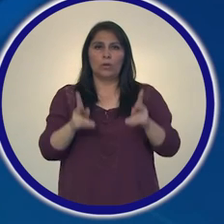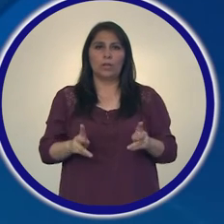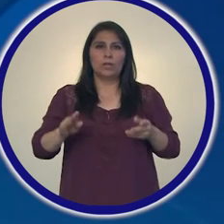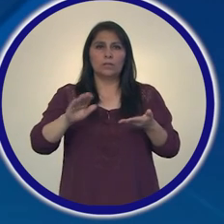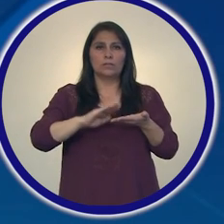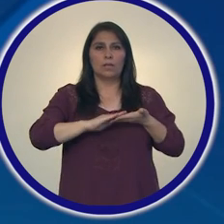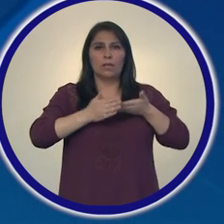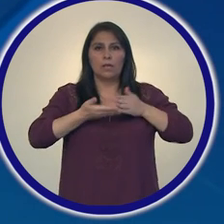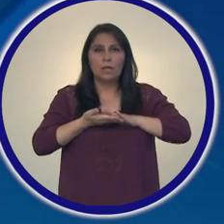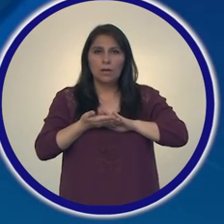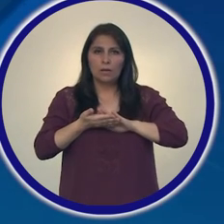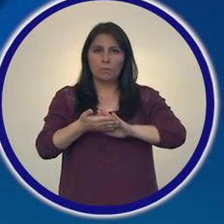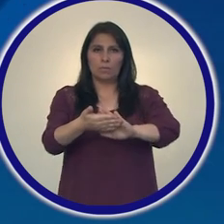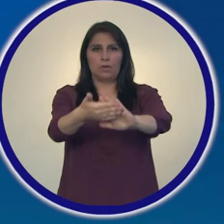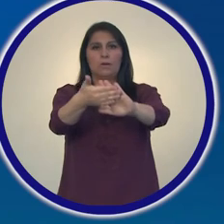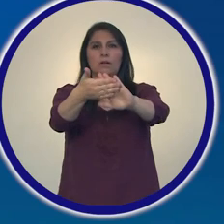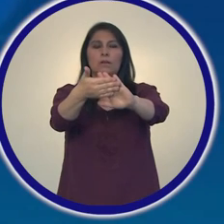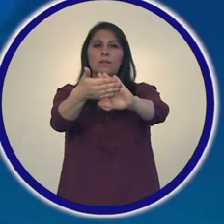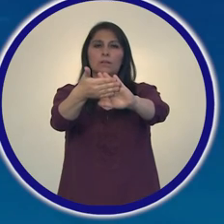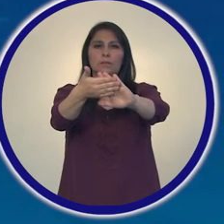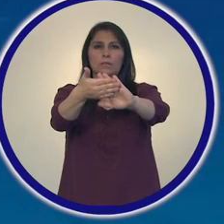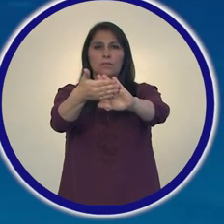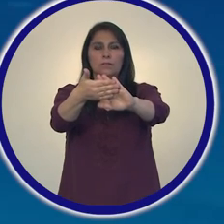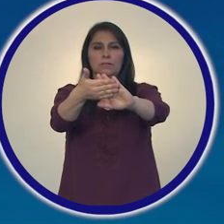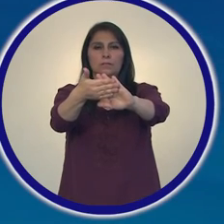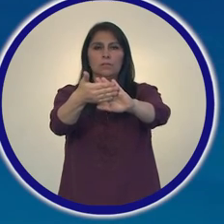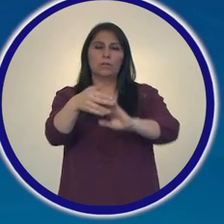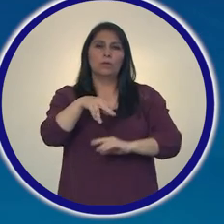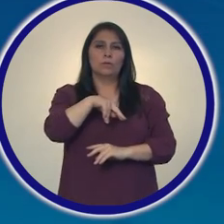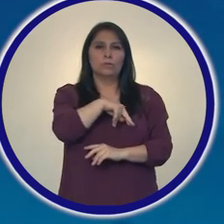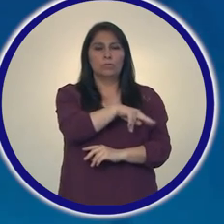cantores de la paz.